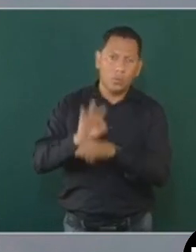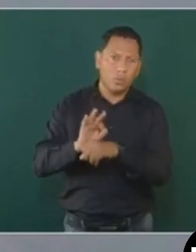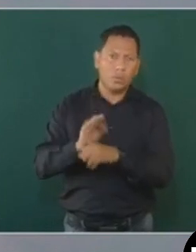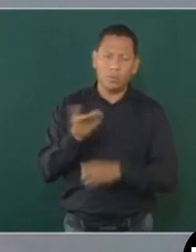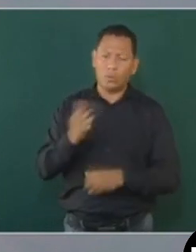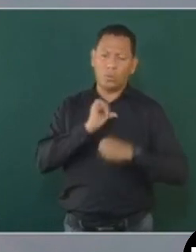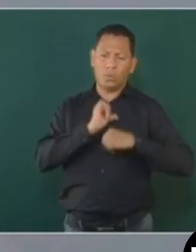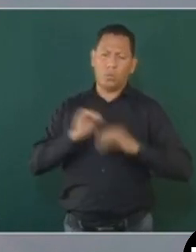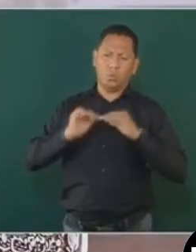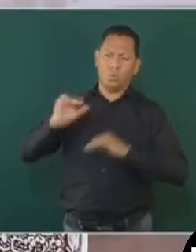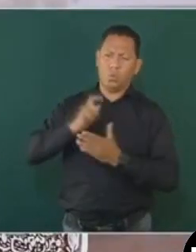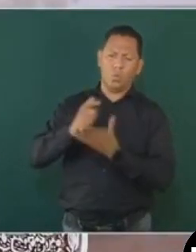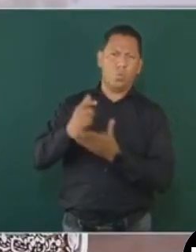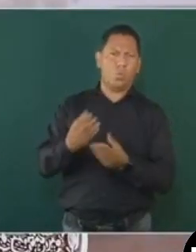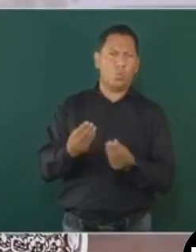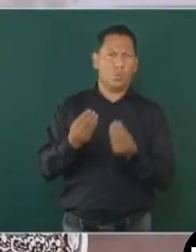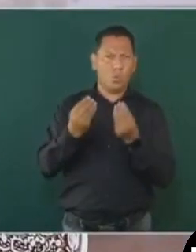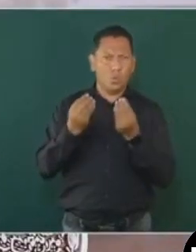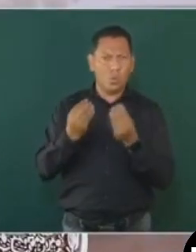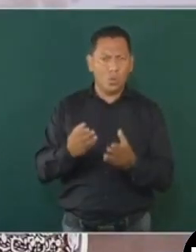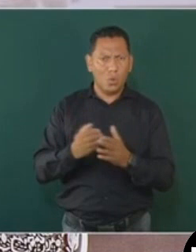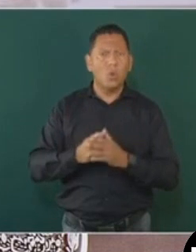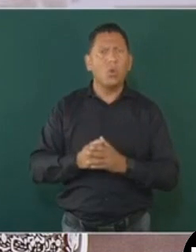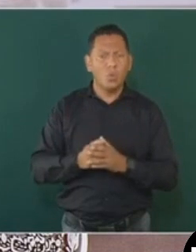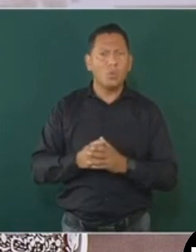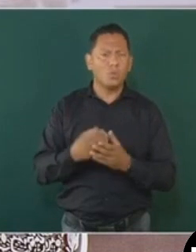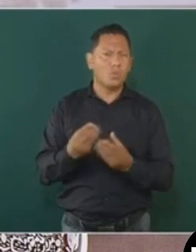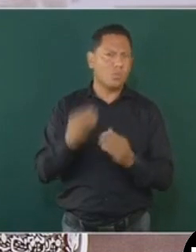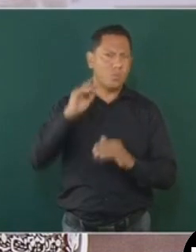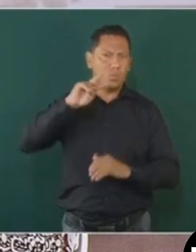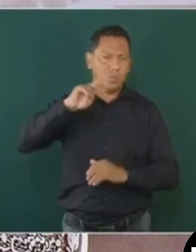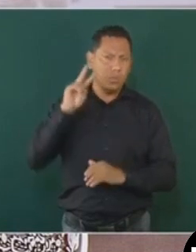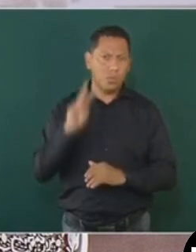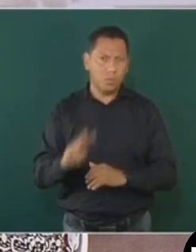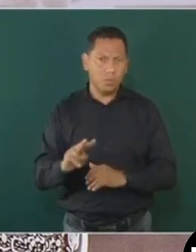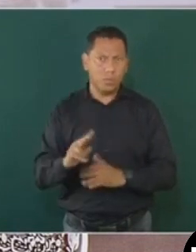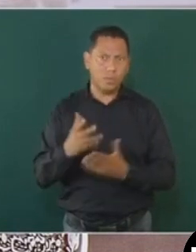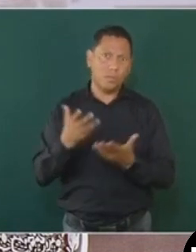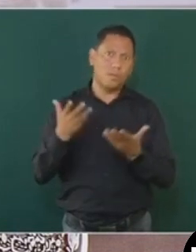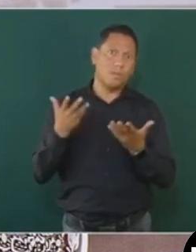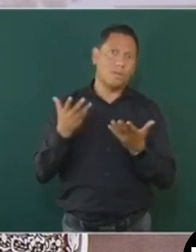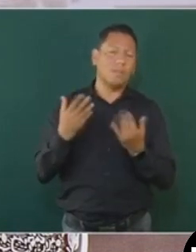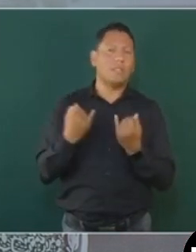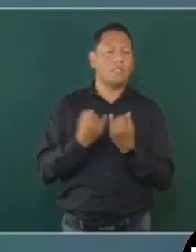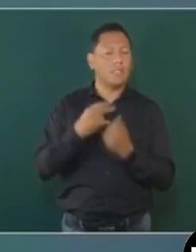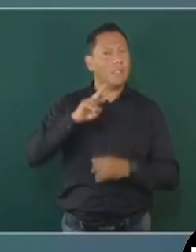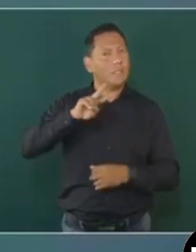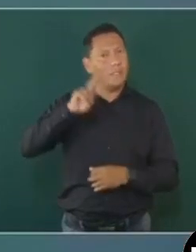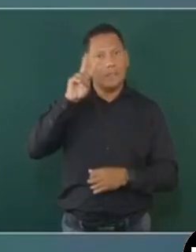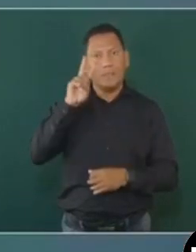que son onerosos y además que ofenden